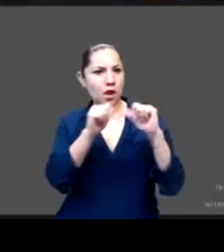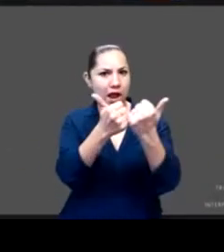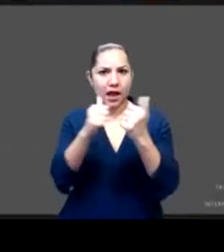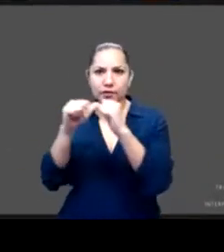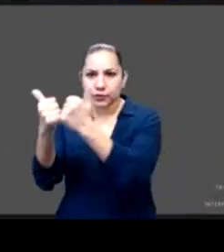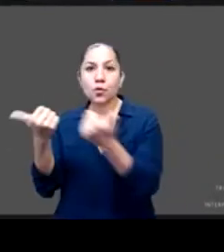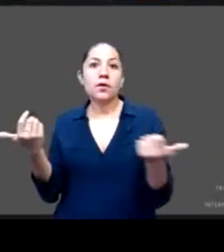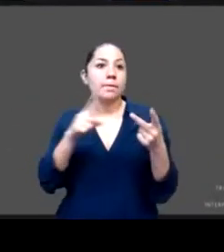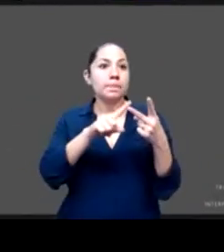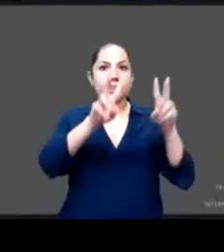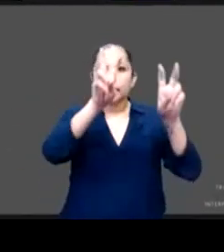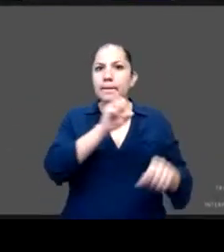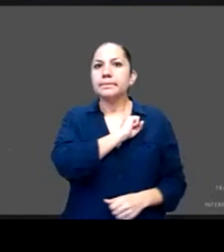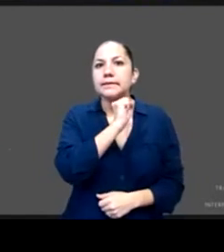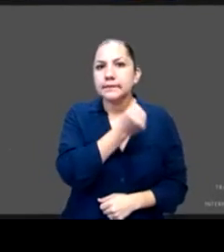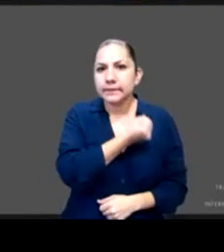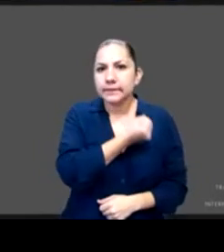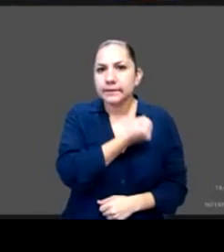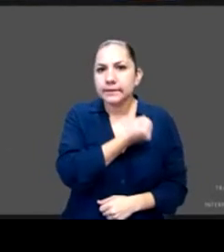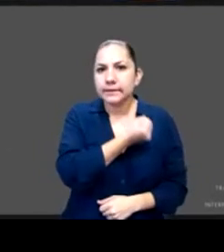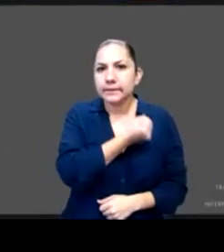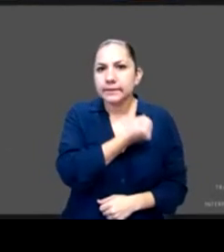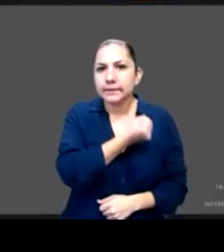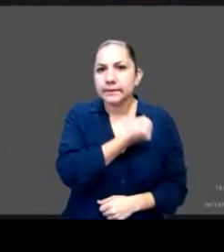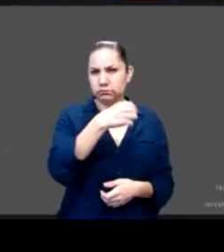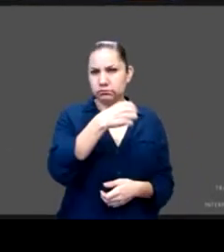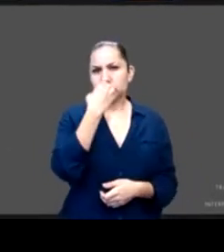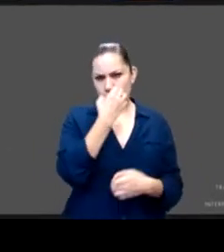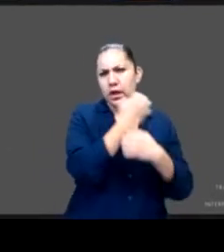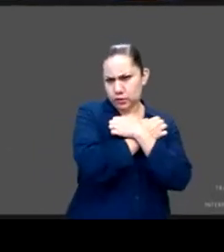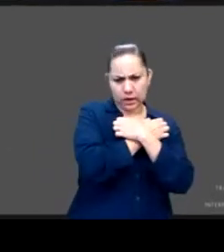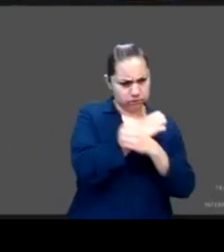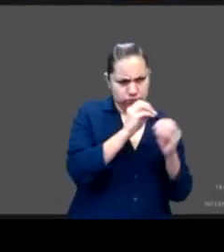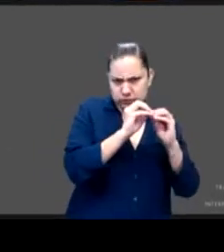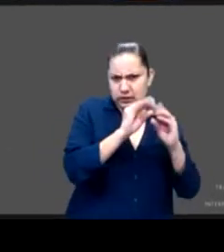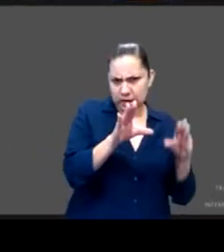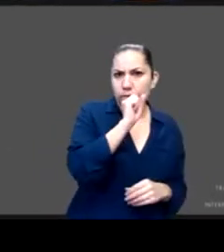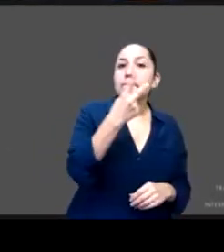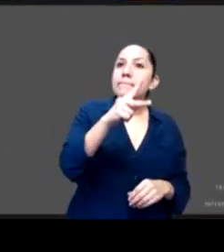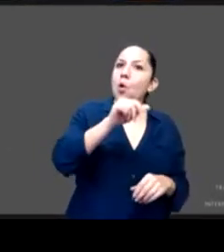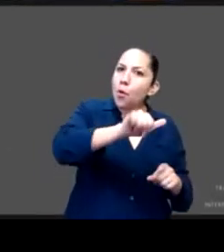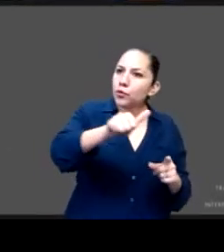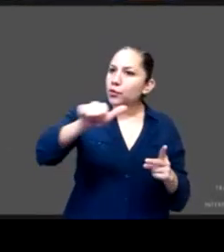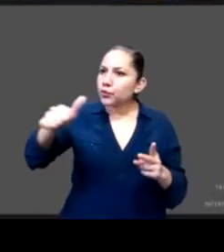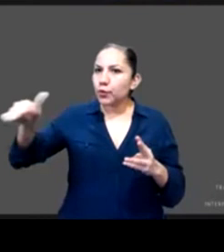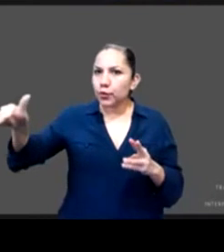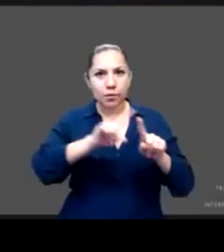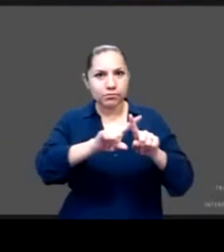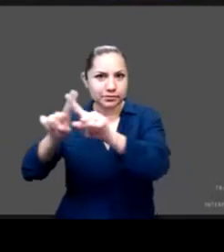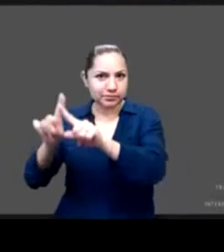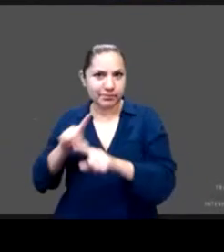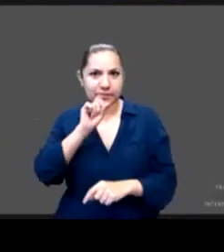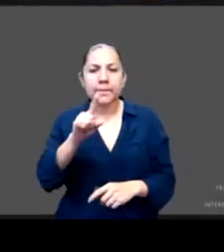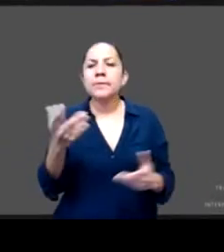educativo y de otras entidades sectoriales que pueden contribuir a su implementación. Pero en lo local son las escuelas los que lo tienen